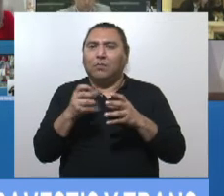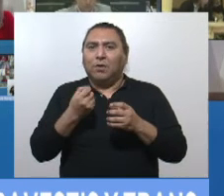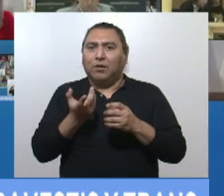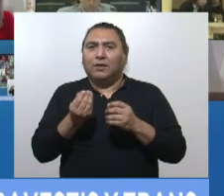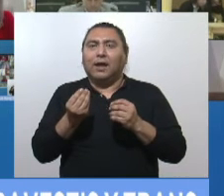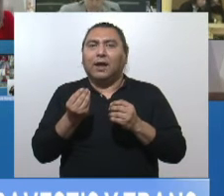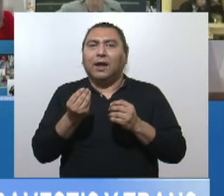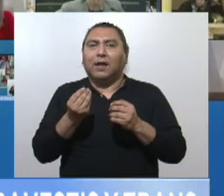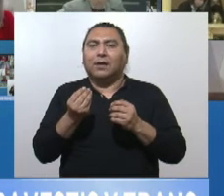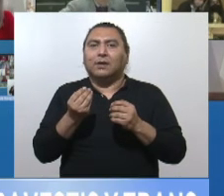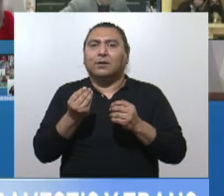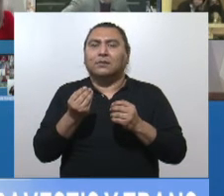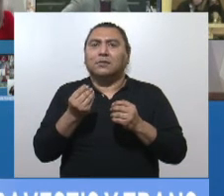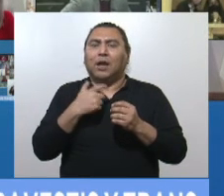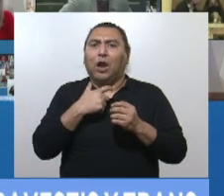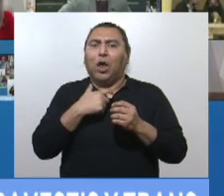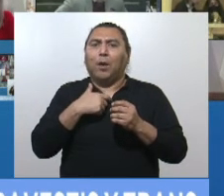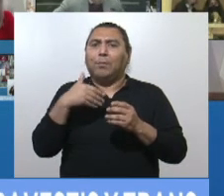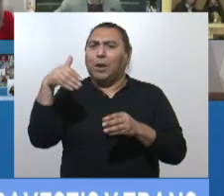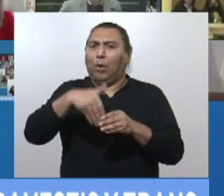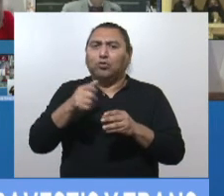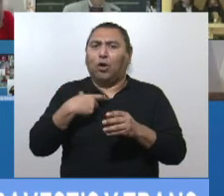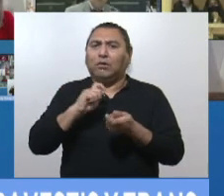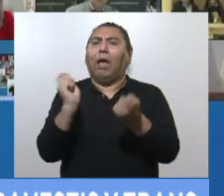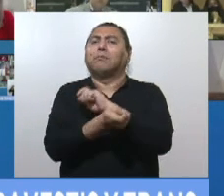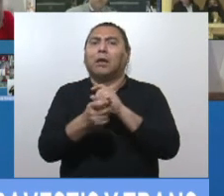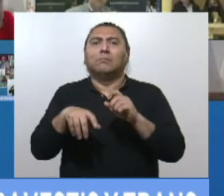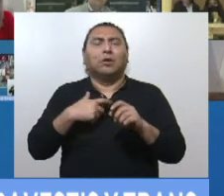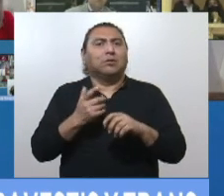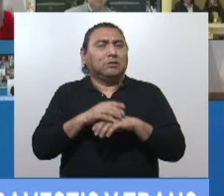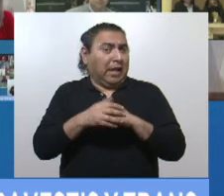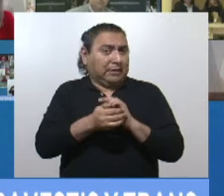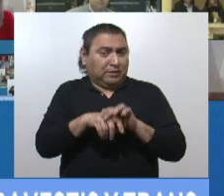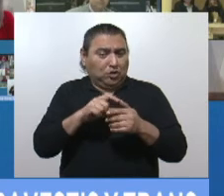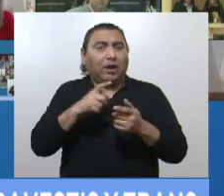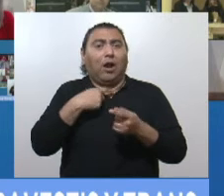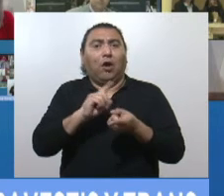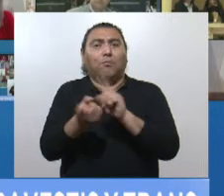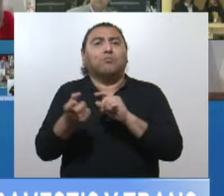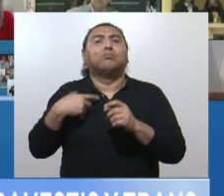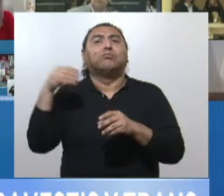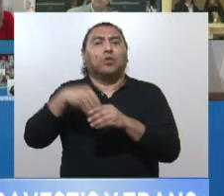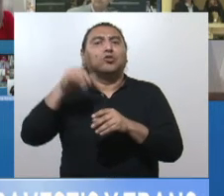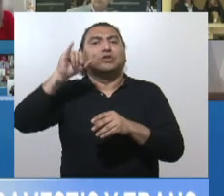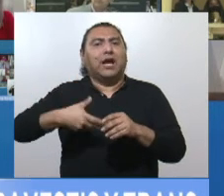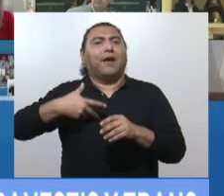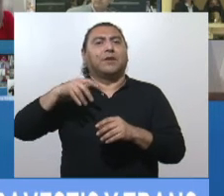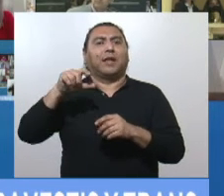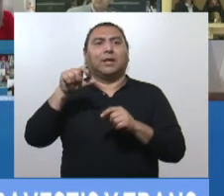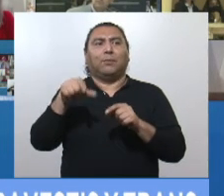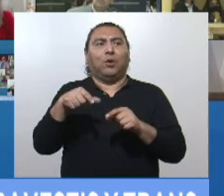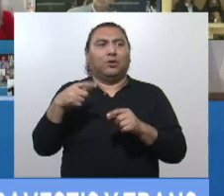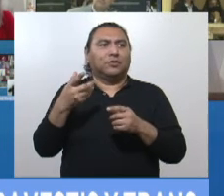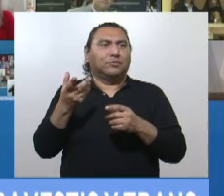mi voto de la abstención por un voto afirmativo en términos generales y salvo